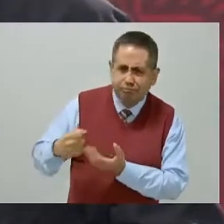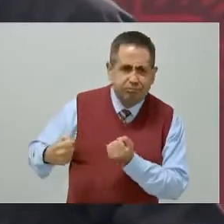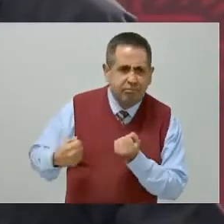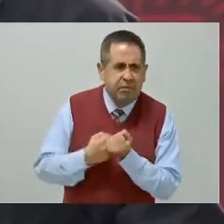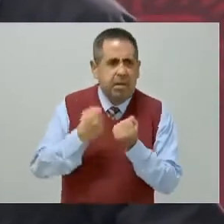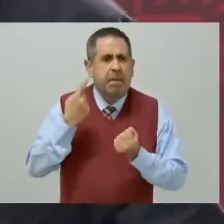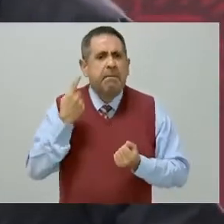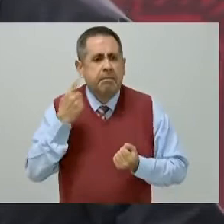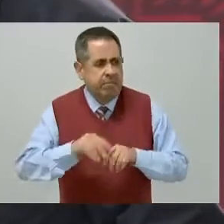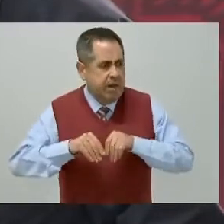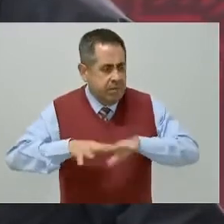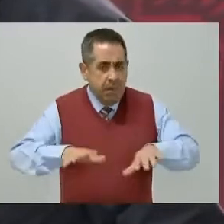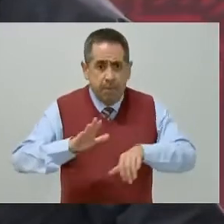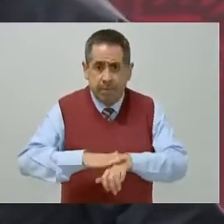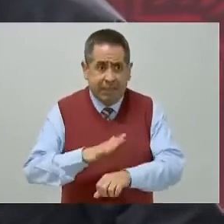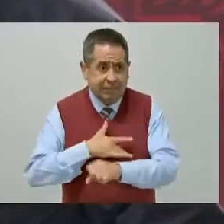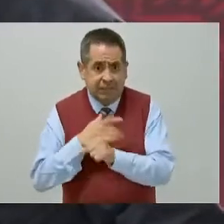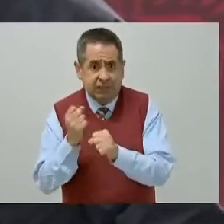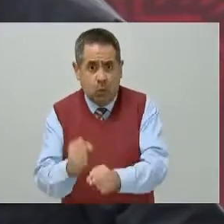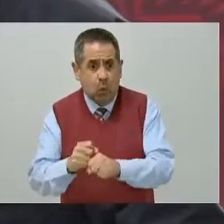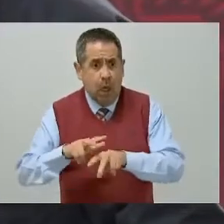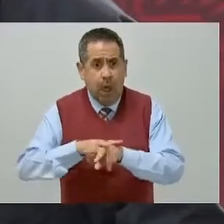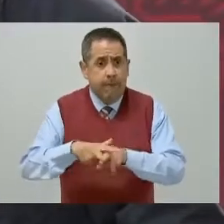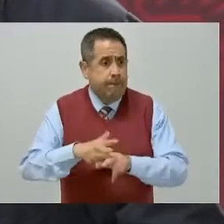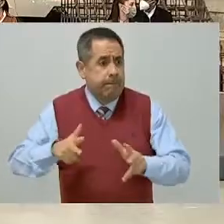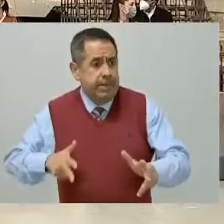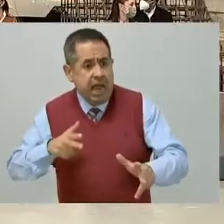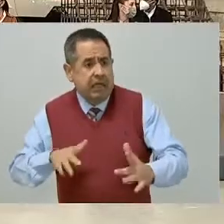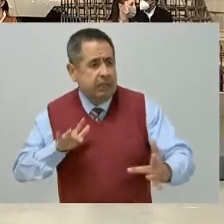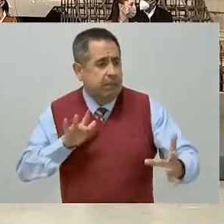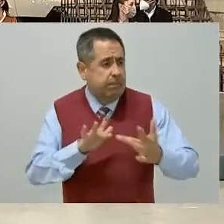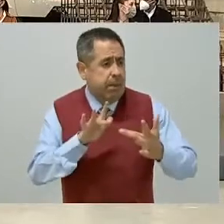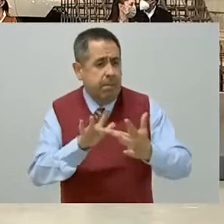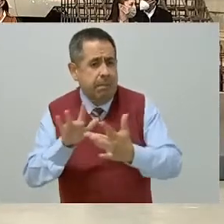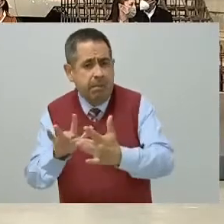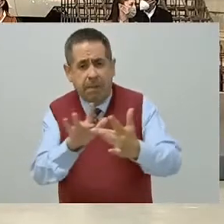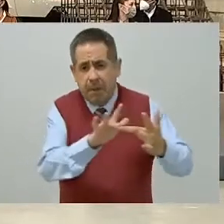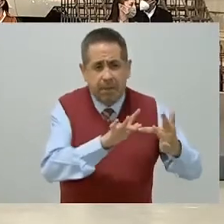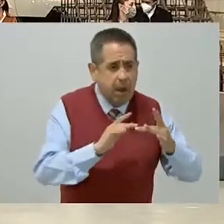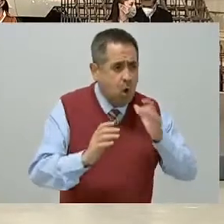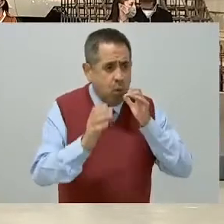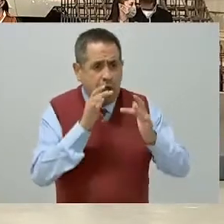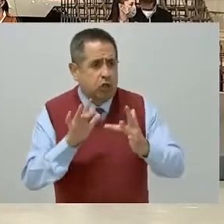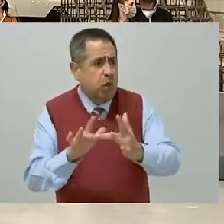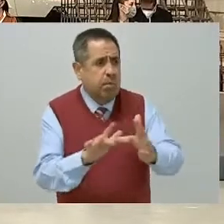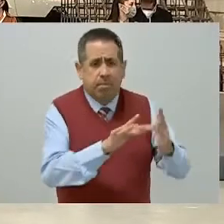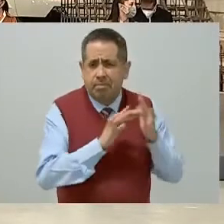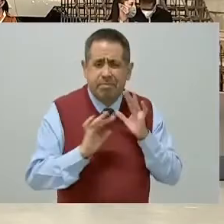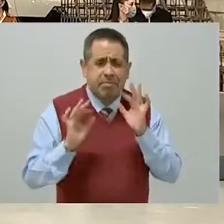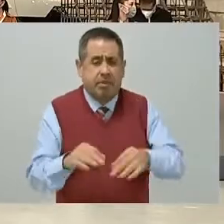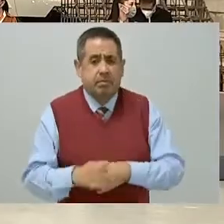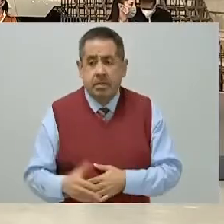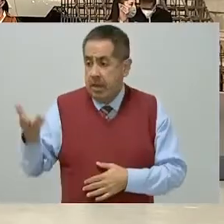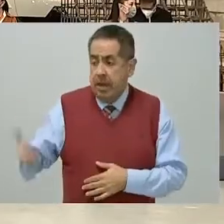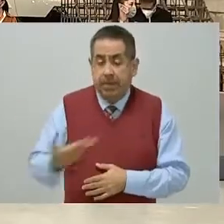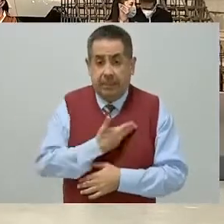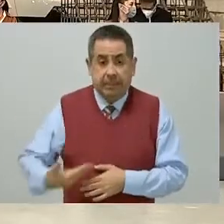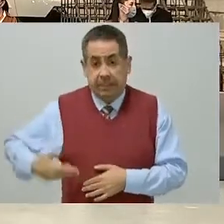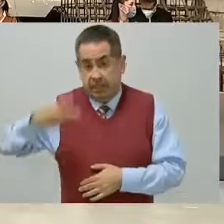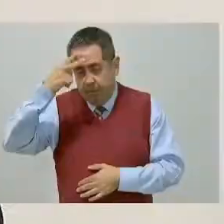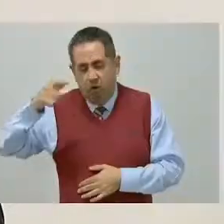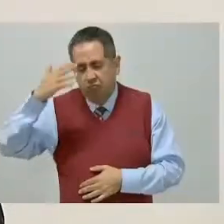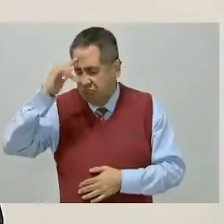expandir y consolidar nuestras vías de comunicación. El presidente de México está convencido de que la